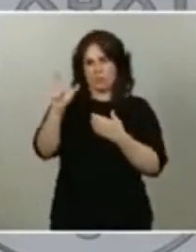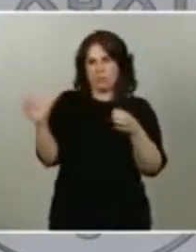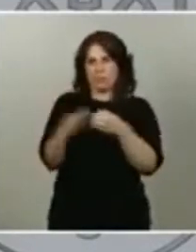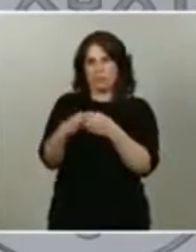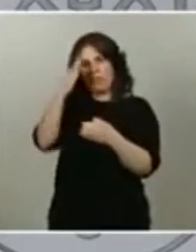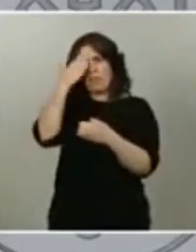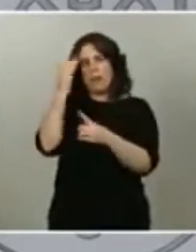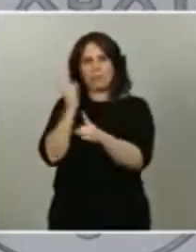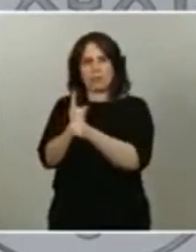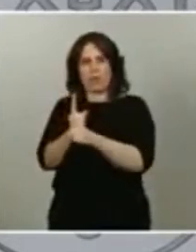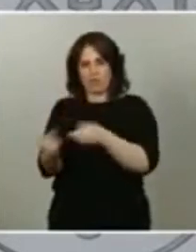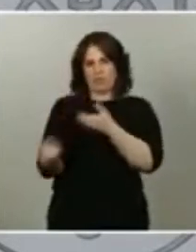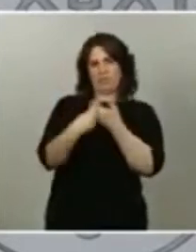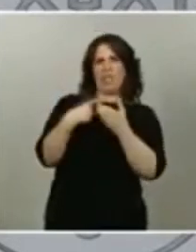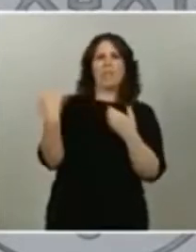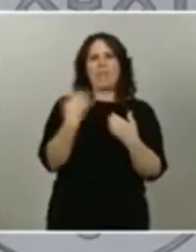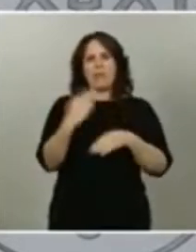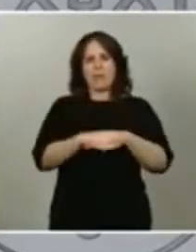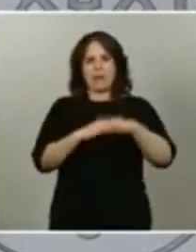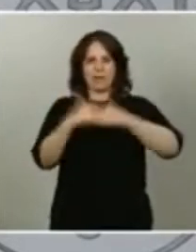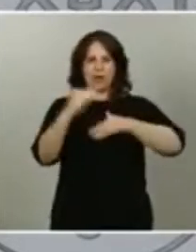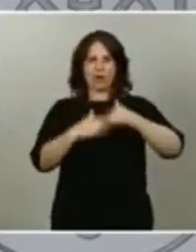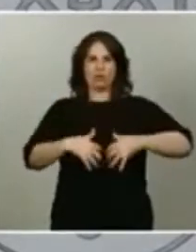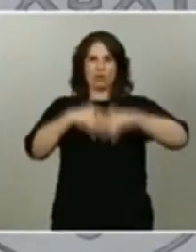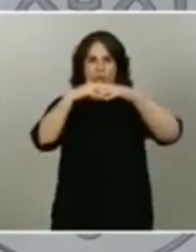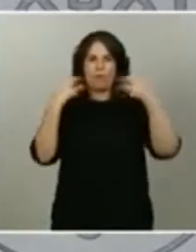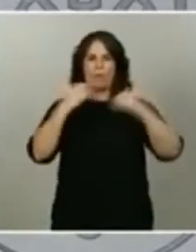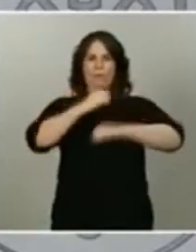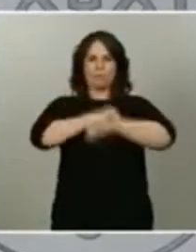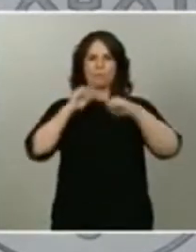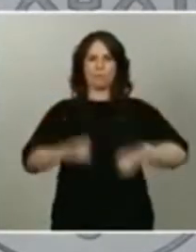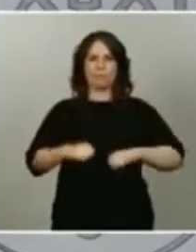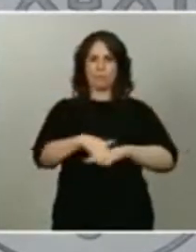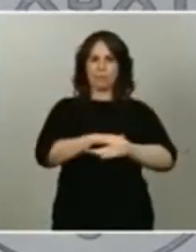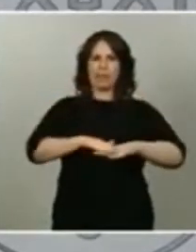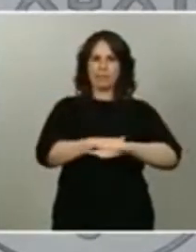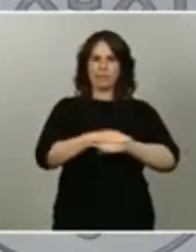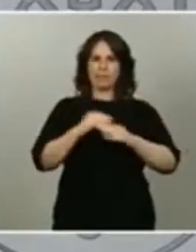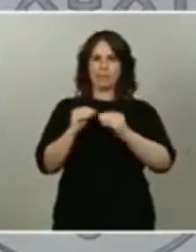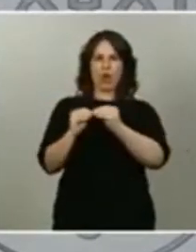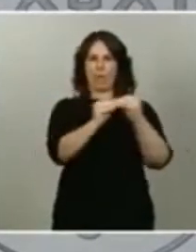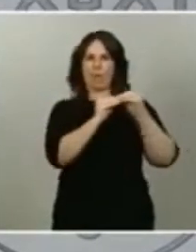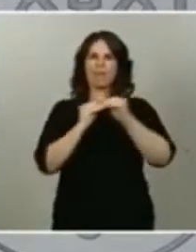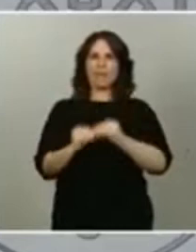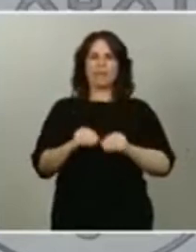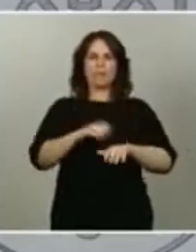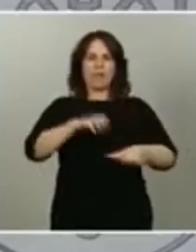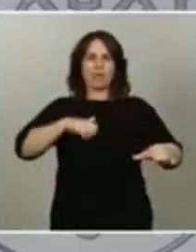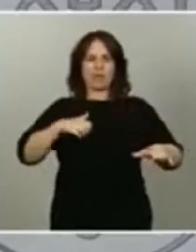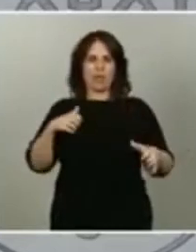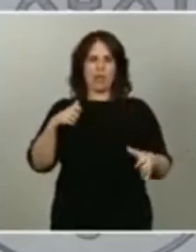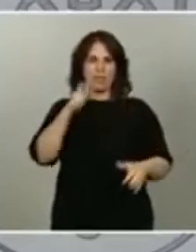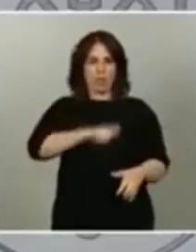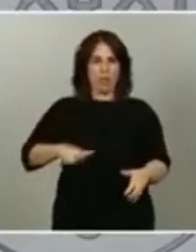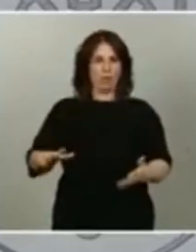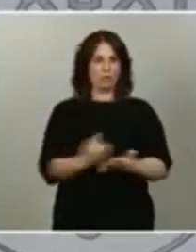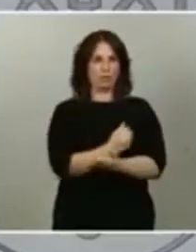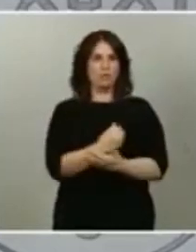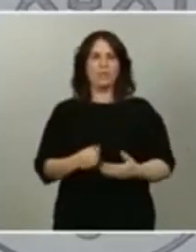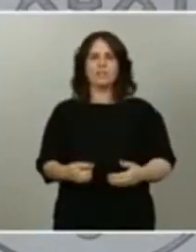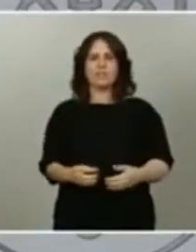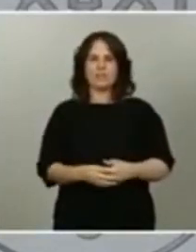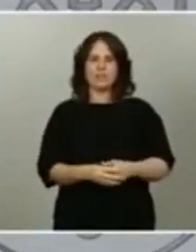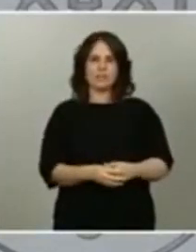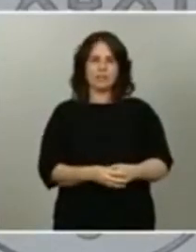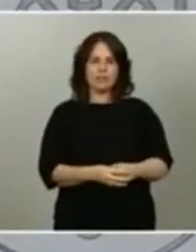país esté fundamentada en unas bases sólidas que sean compartidas por la gran mayoría de los ciudadanos. Por tanto, bienvenido